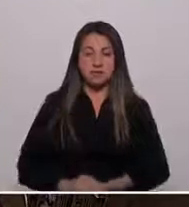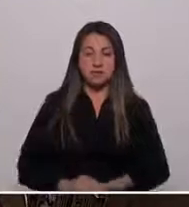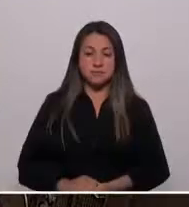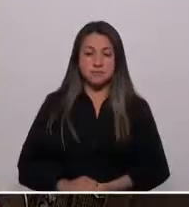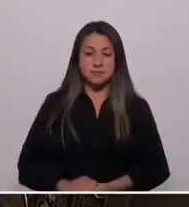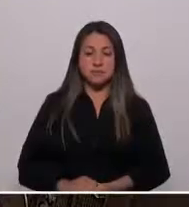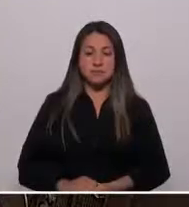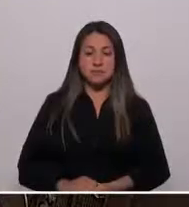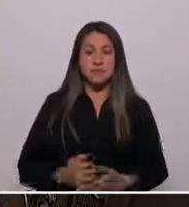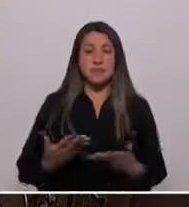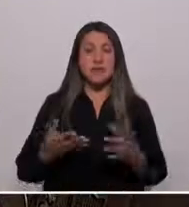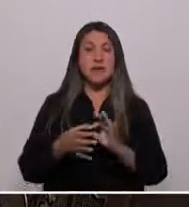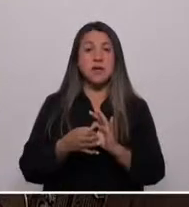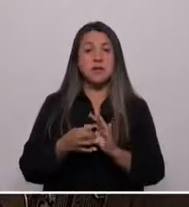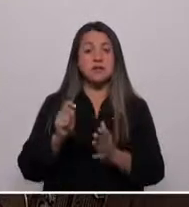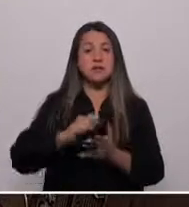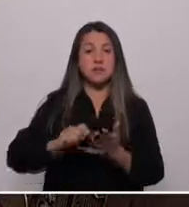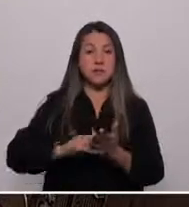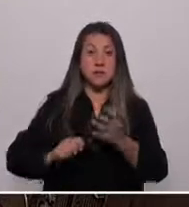Muchas gracias, secretario.